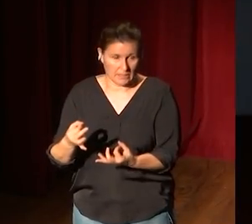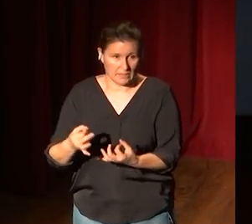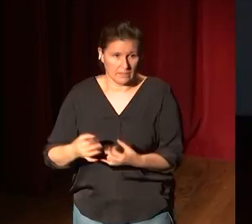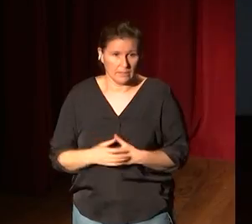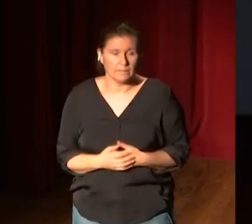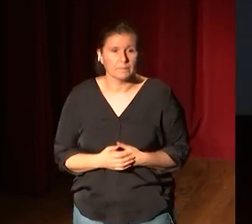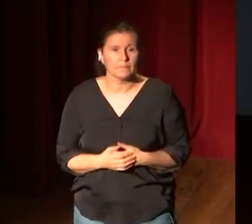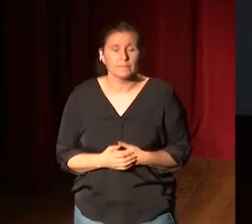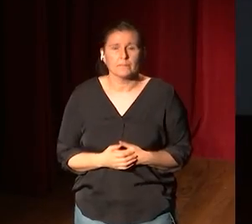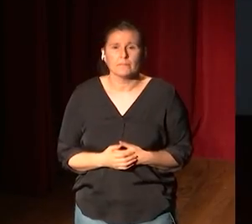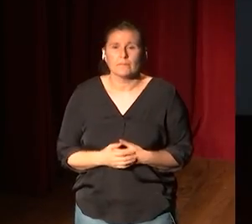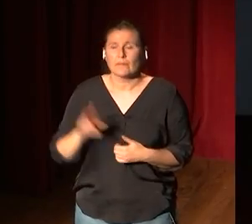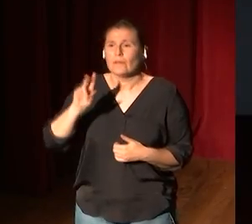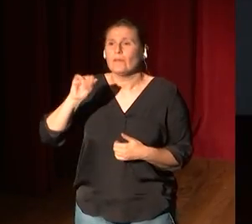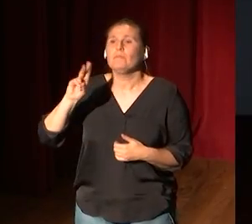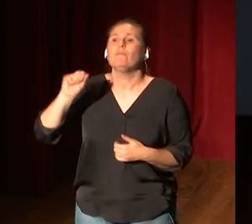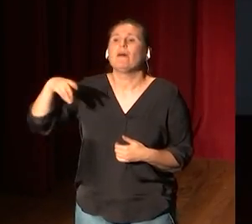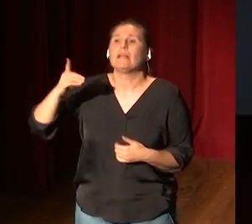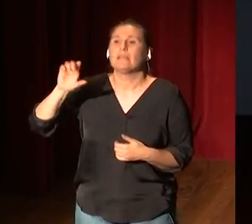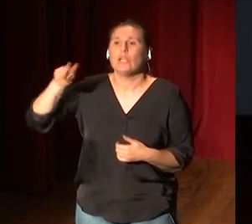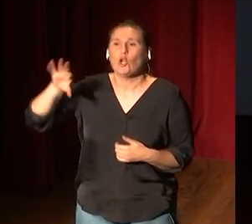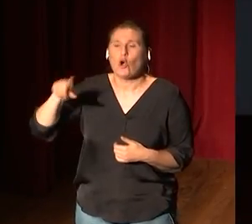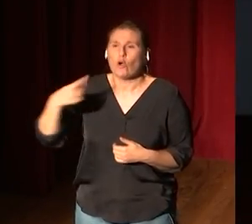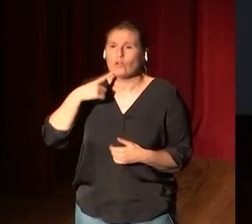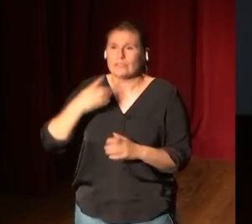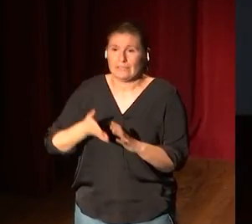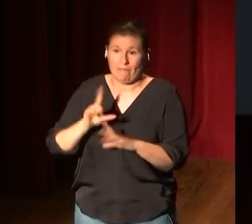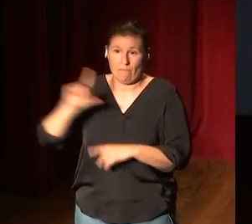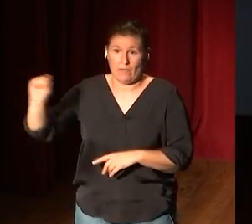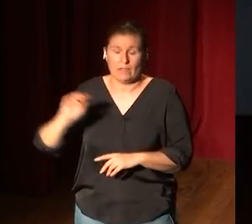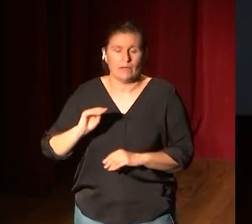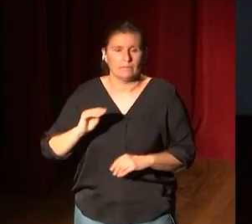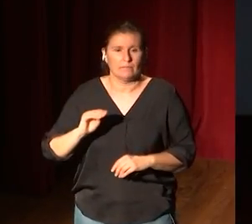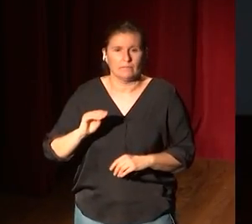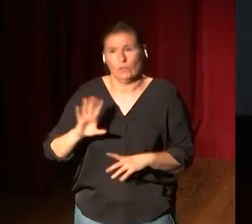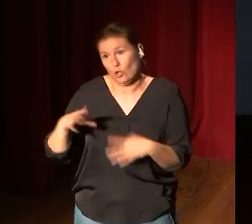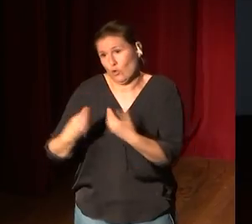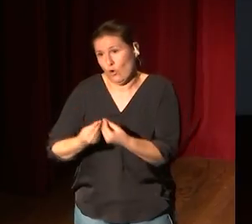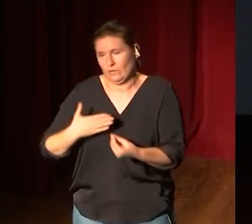Cuando Vivant de Non se fue, acompañó a Napoleón en su campaña